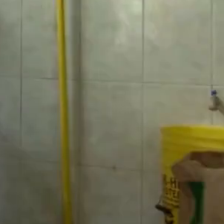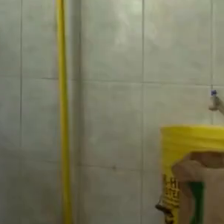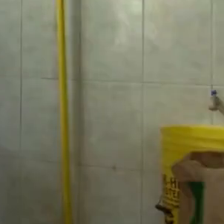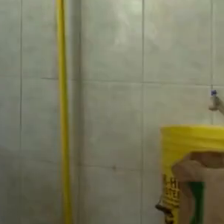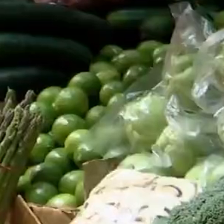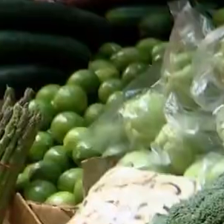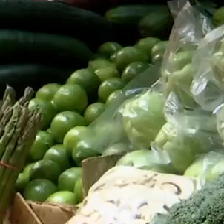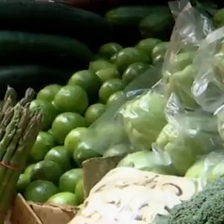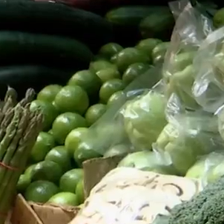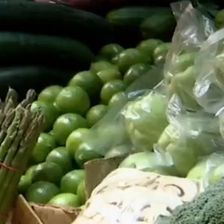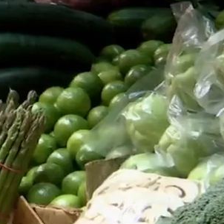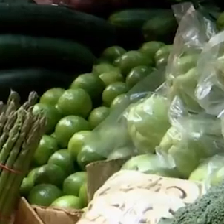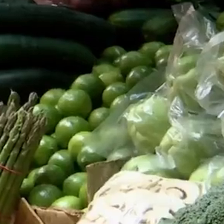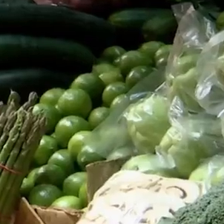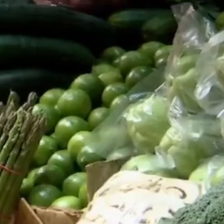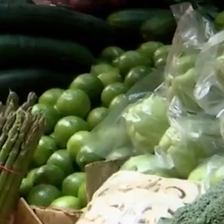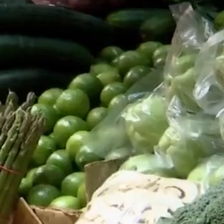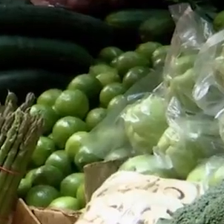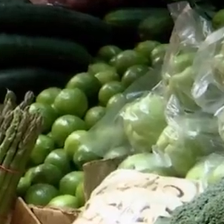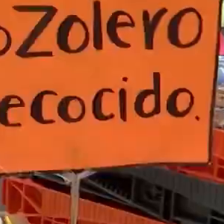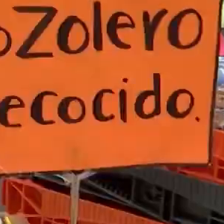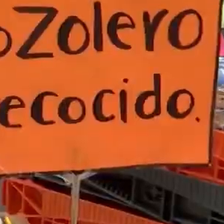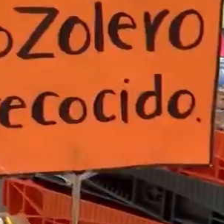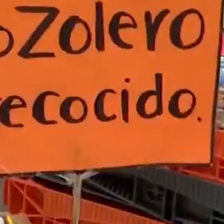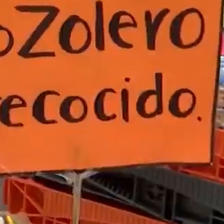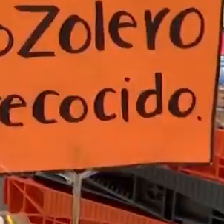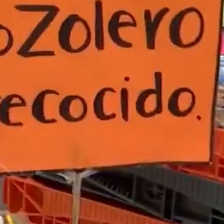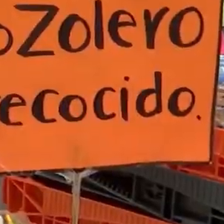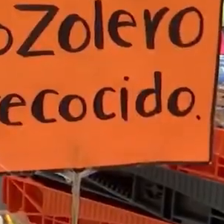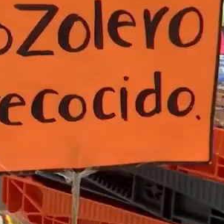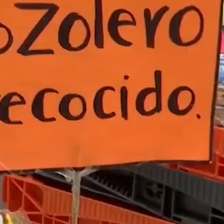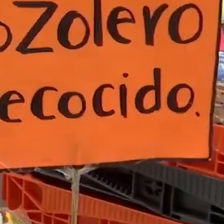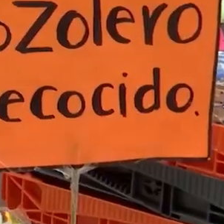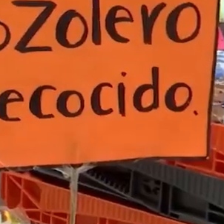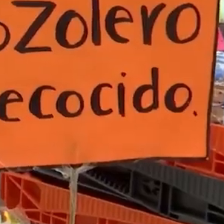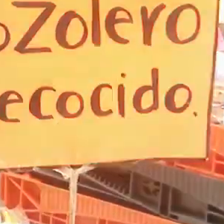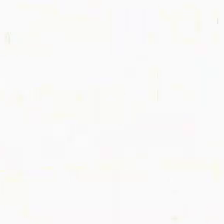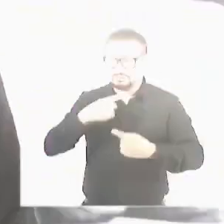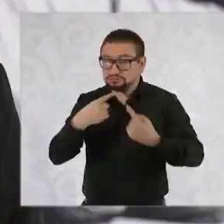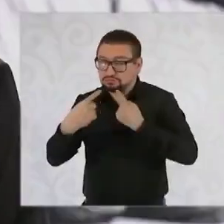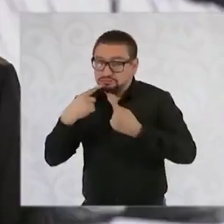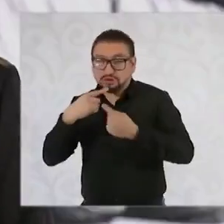sexenio el salario mínimo alcance para 2.5 canastas básicas al mes.